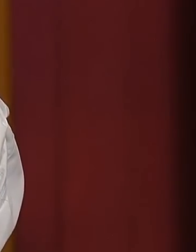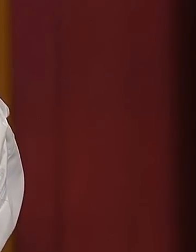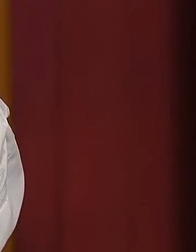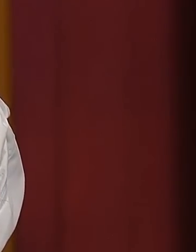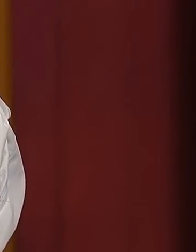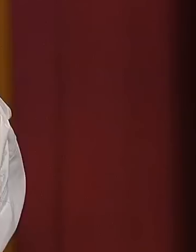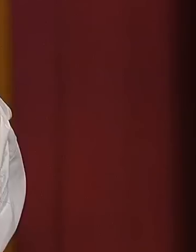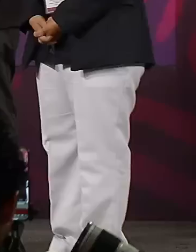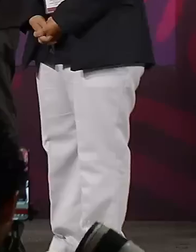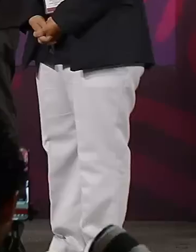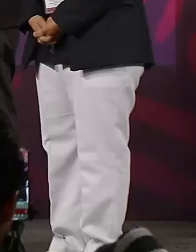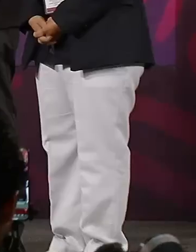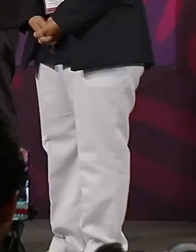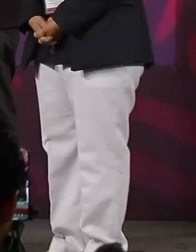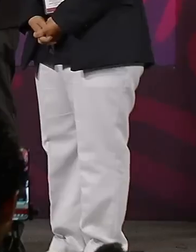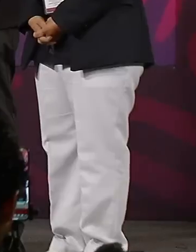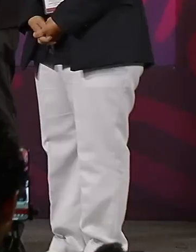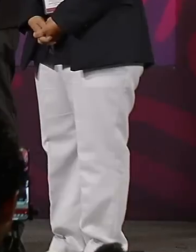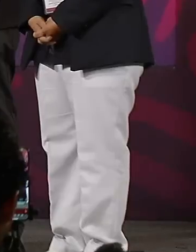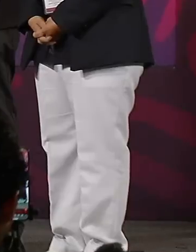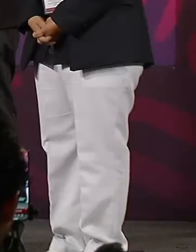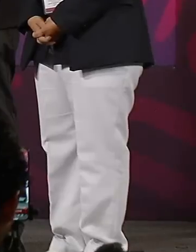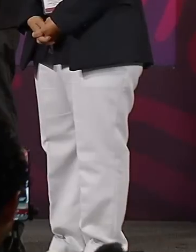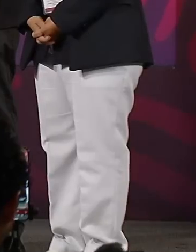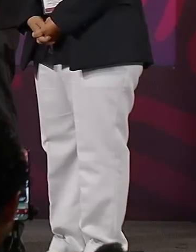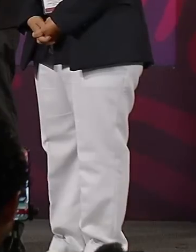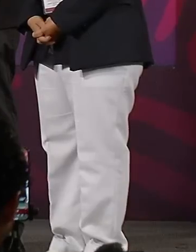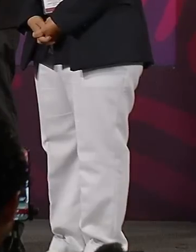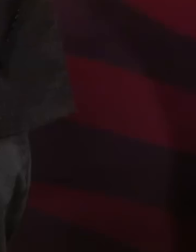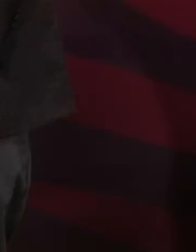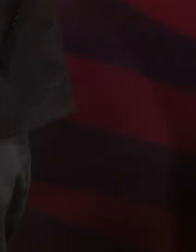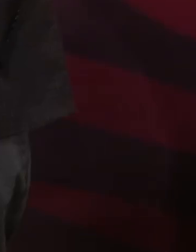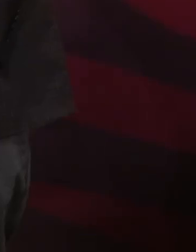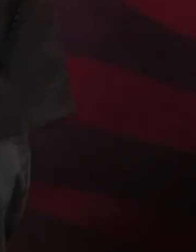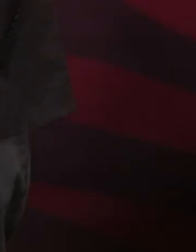Se llamaba el barco el mensajero de la salud.